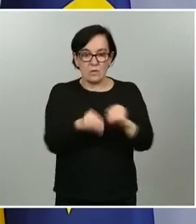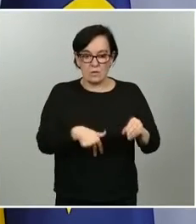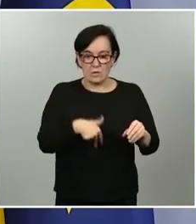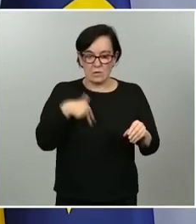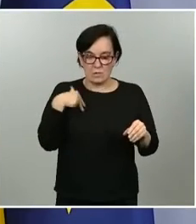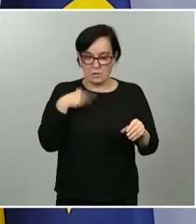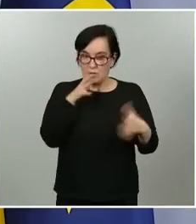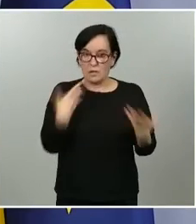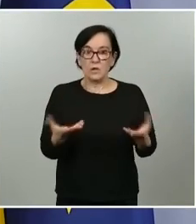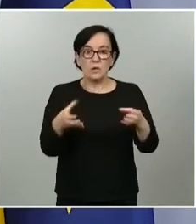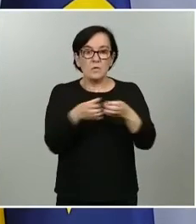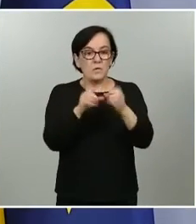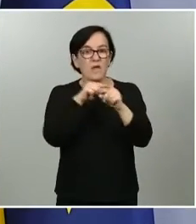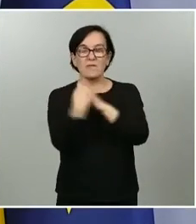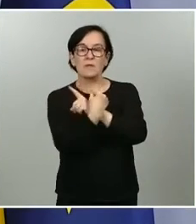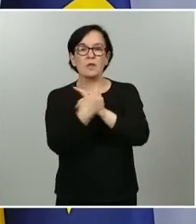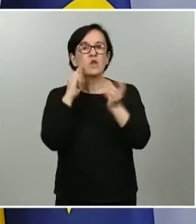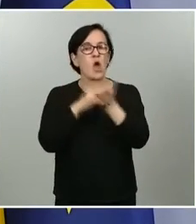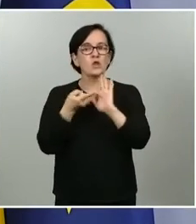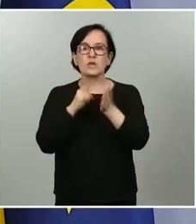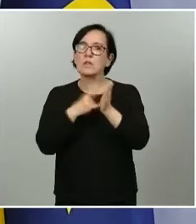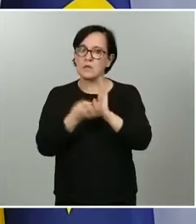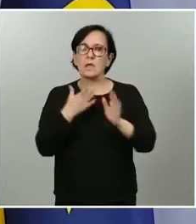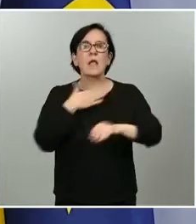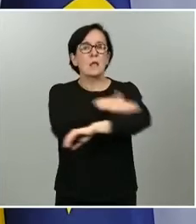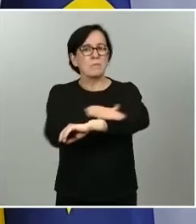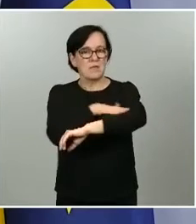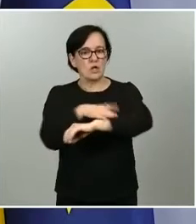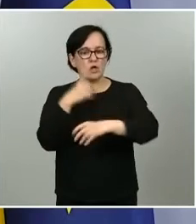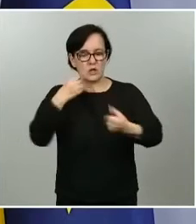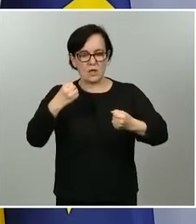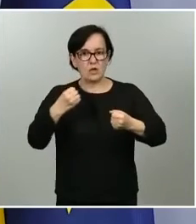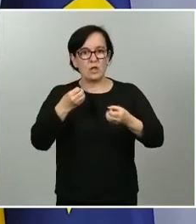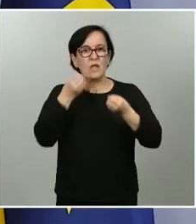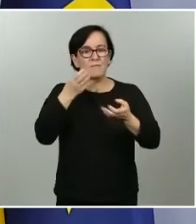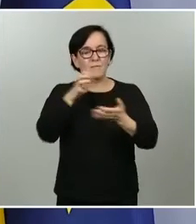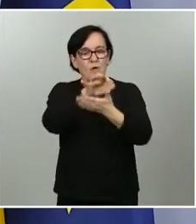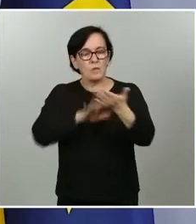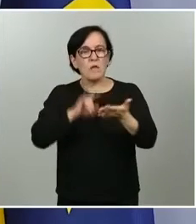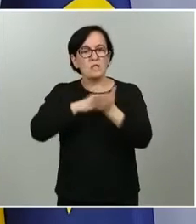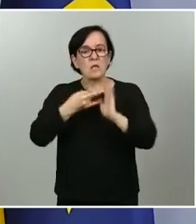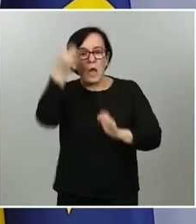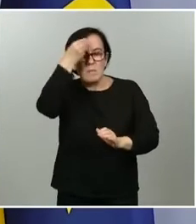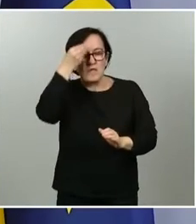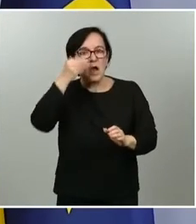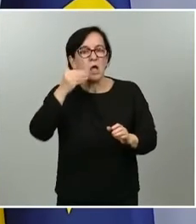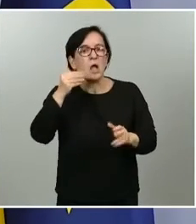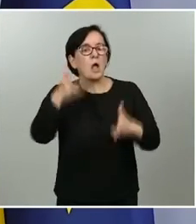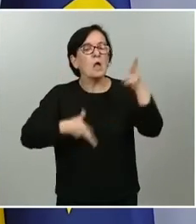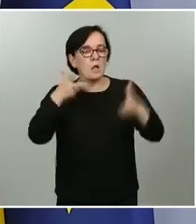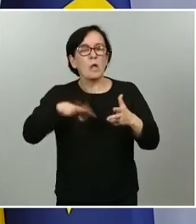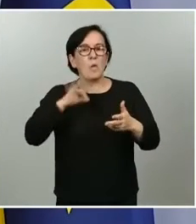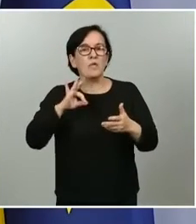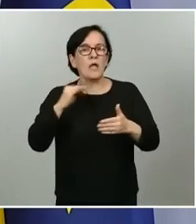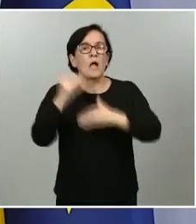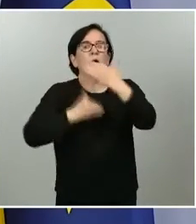indicadores los técnicos del Ministerio de Sanidad que han hecho el informe técnico pues han considerado que Euskadi podría progresar de fase también